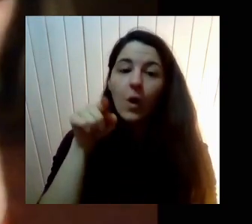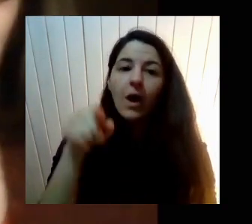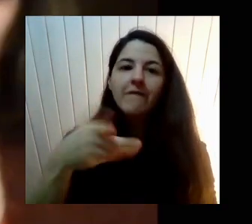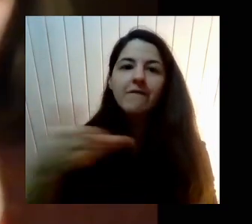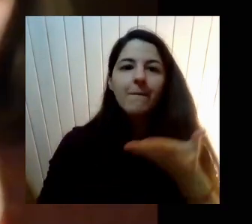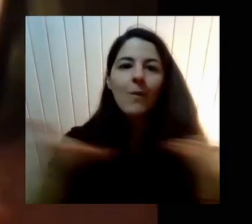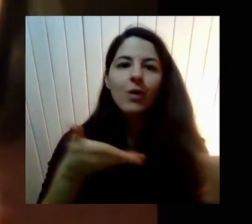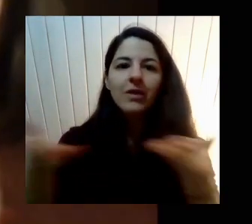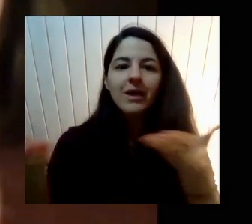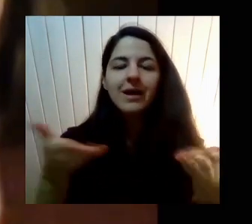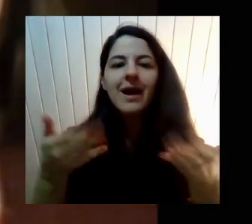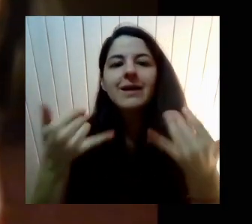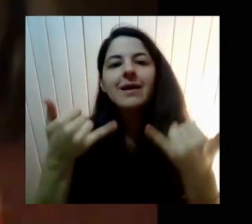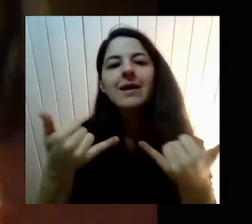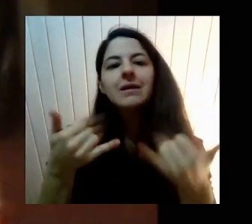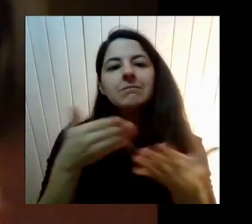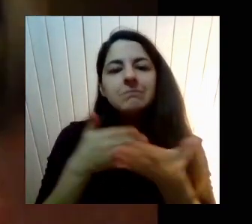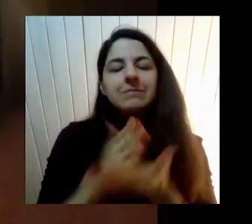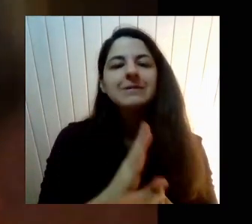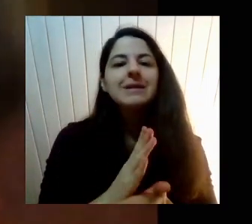Después de síntesis Ya